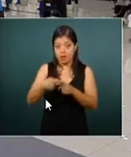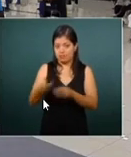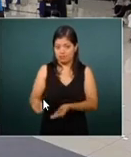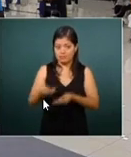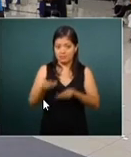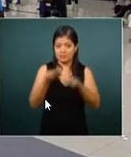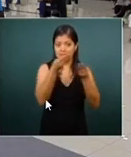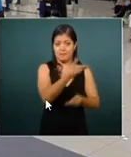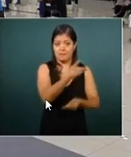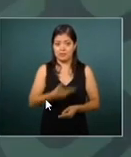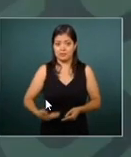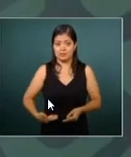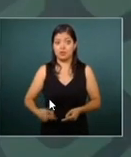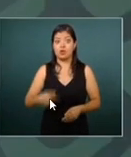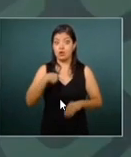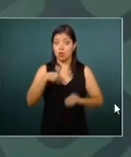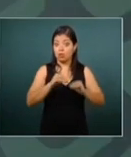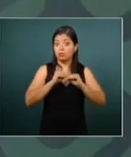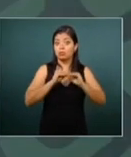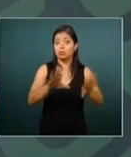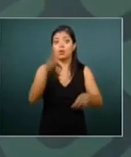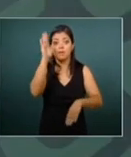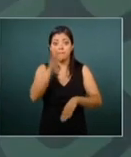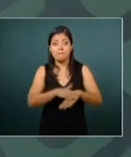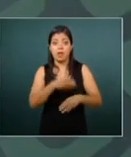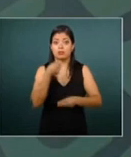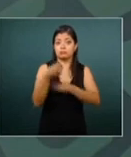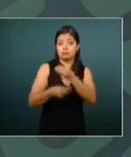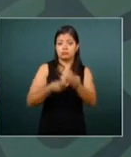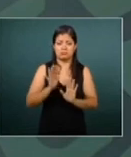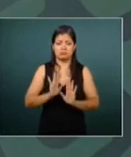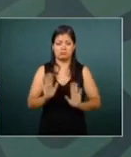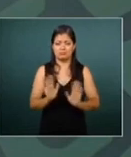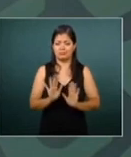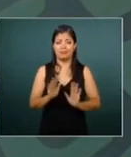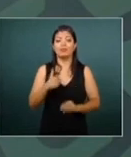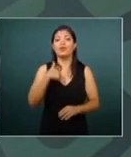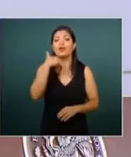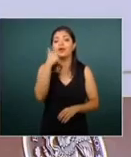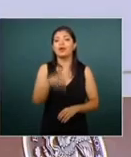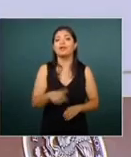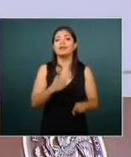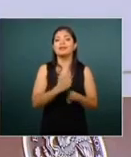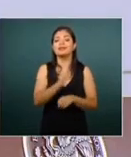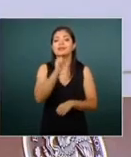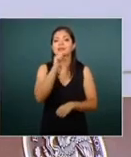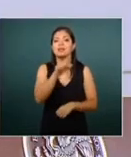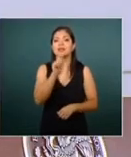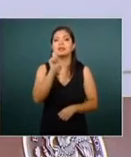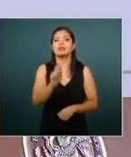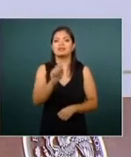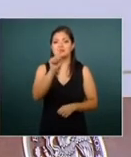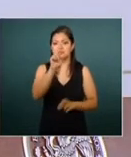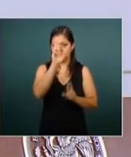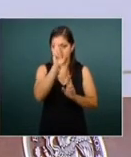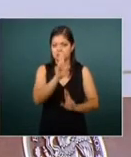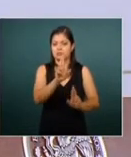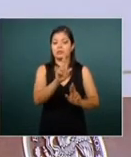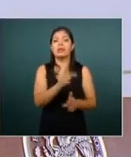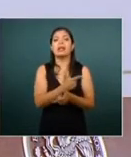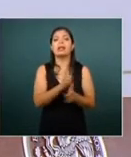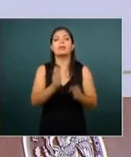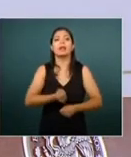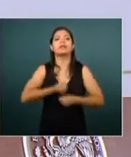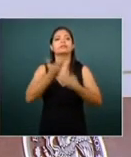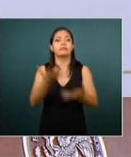resulta que siempre no no no no más estaba jugando lo que nosotros queremos es que en Jalisco se garantice la libertad de expresión